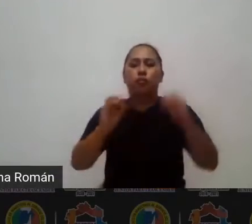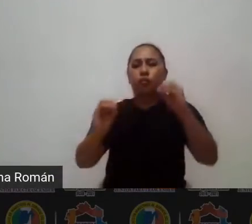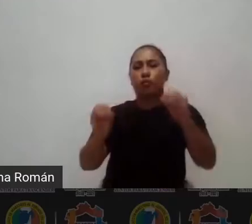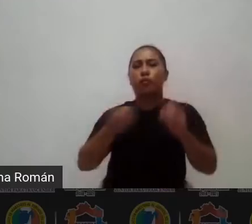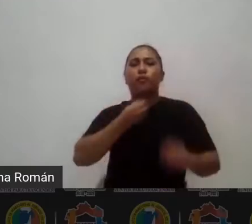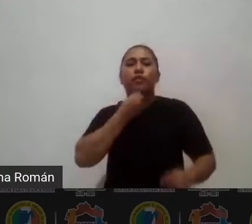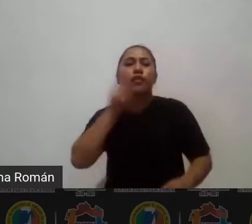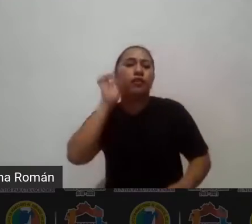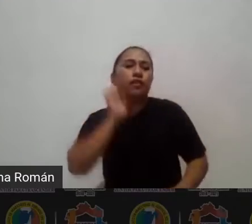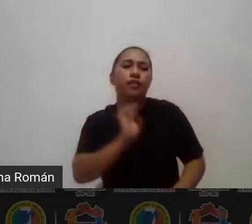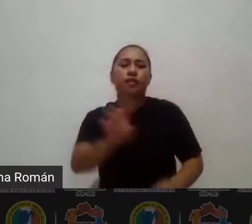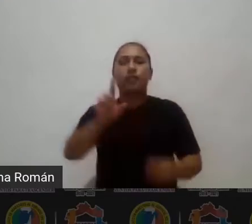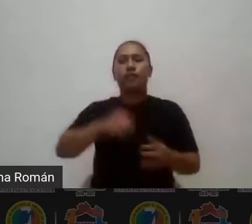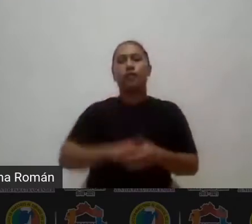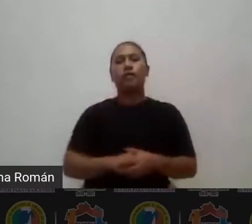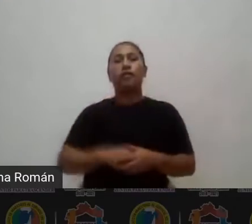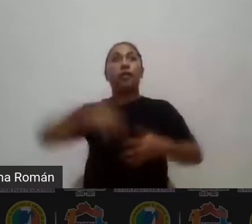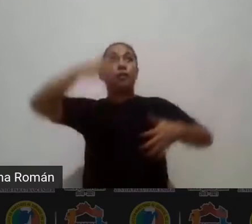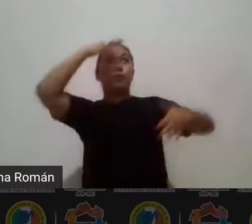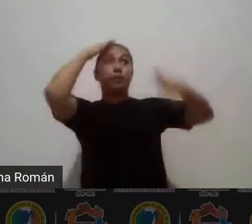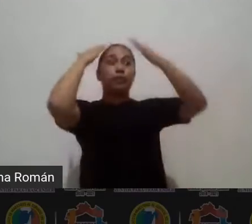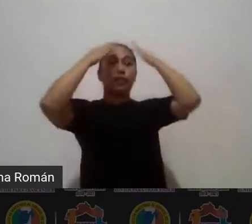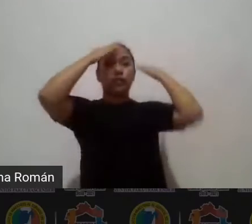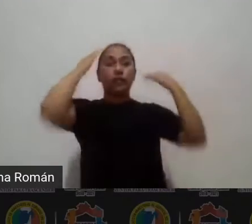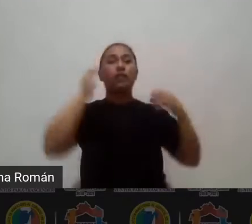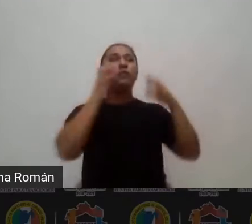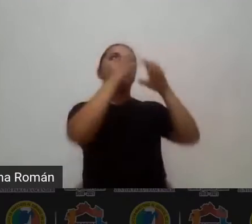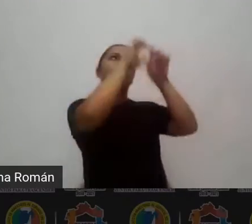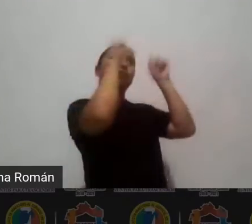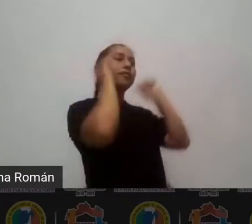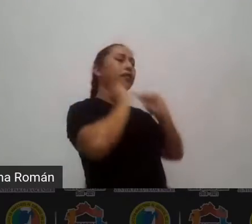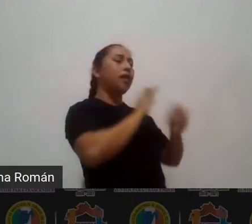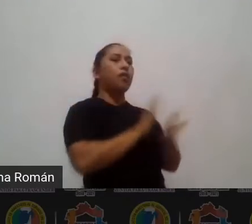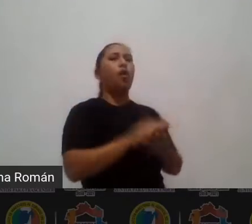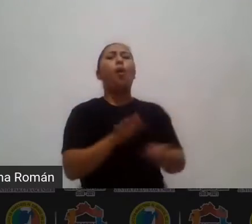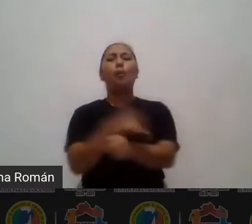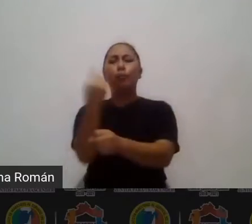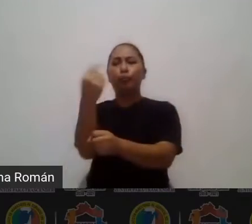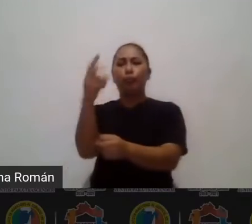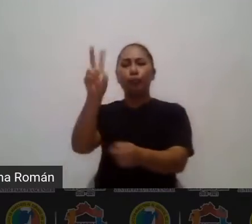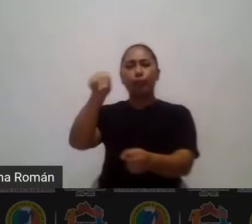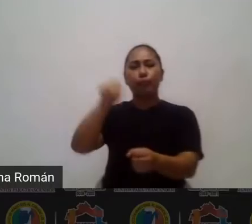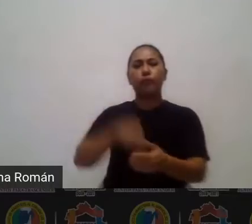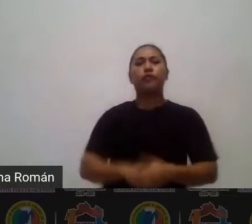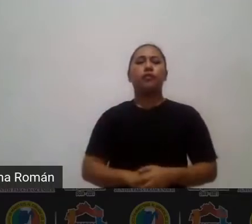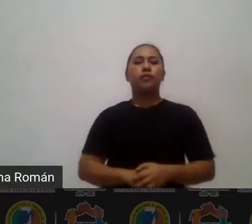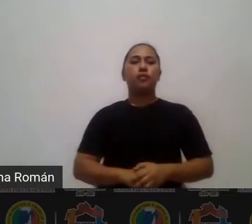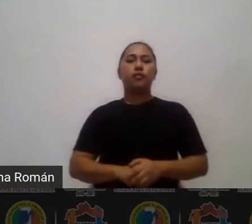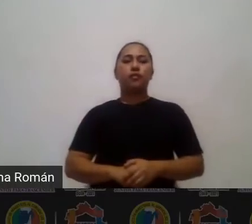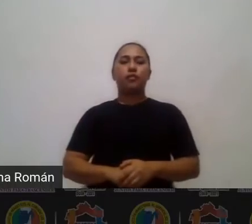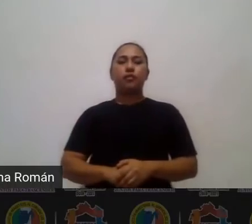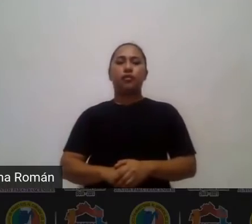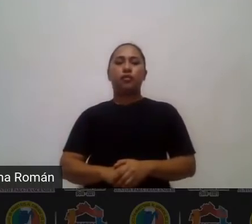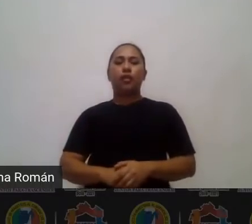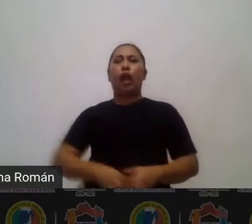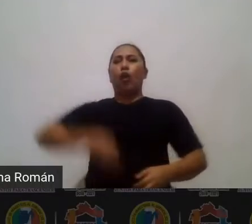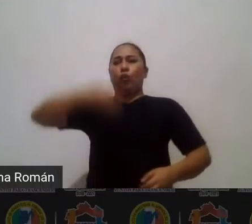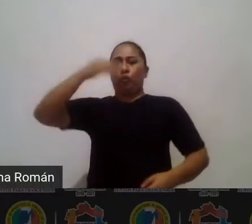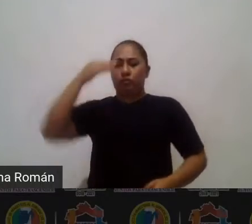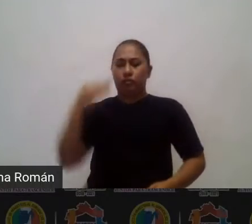moda el peinado el estilismo la estética porque no y con el mismo respeto